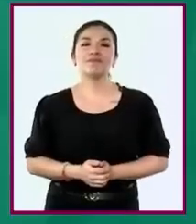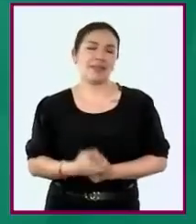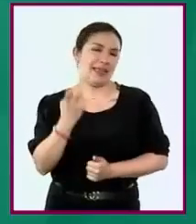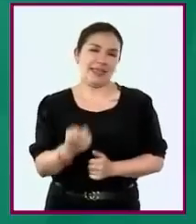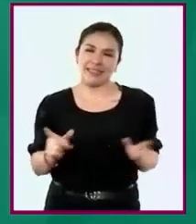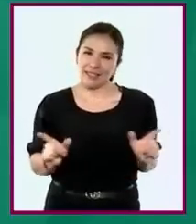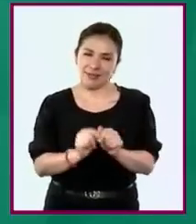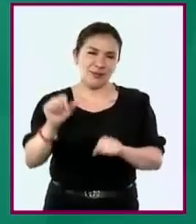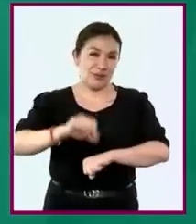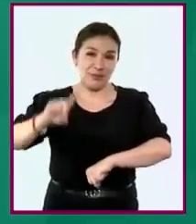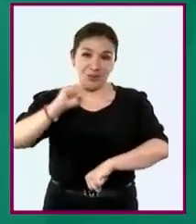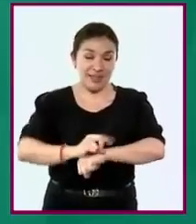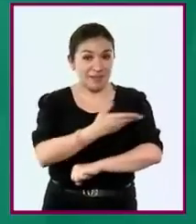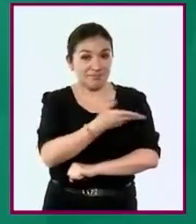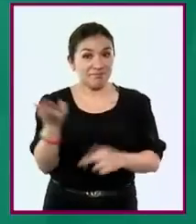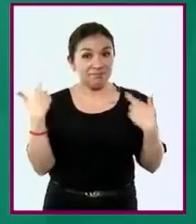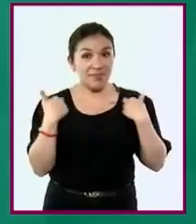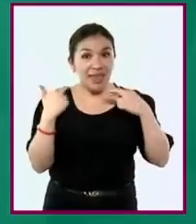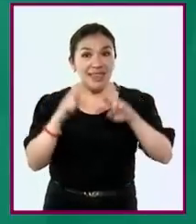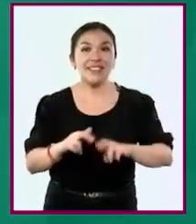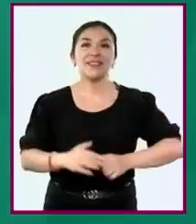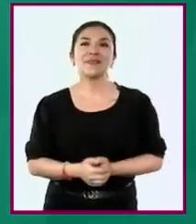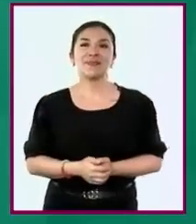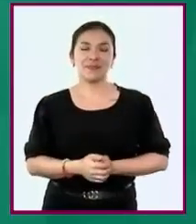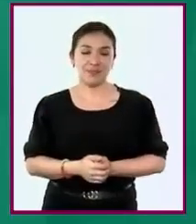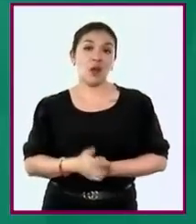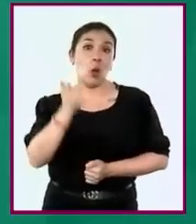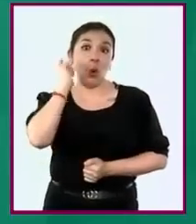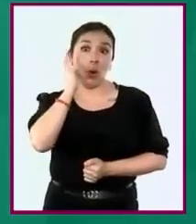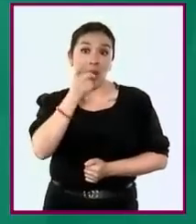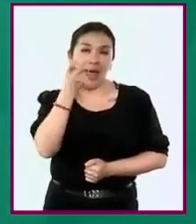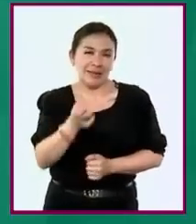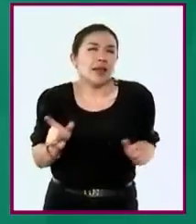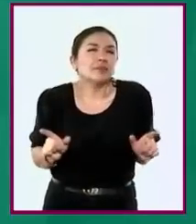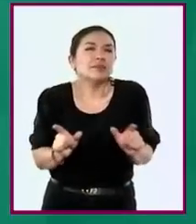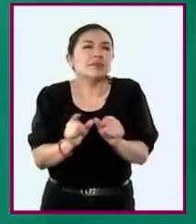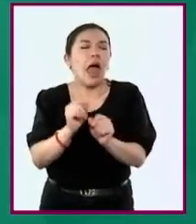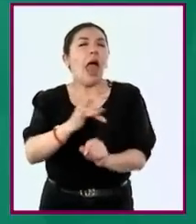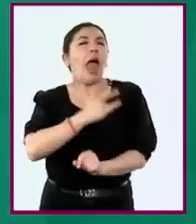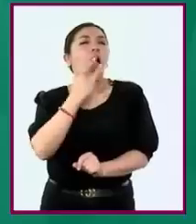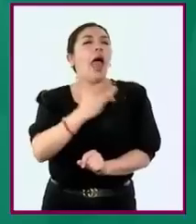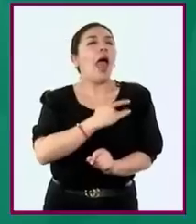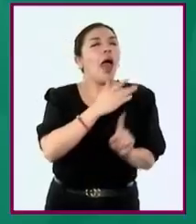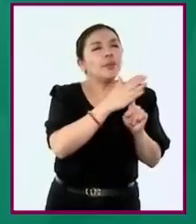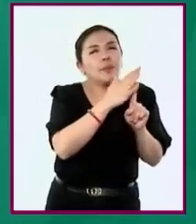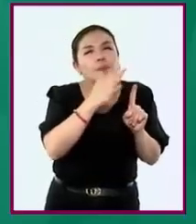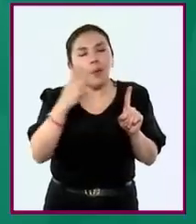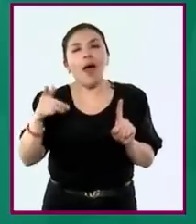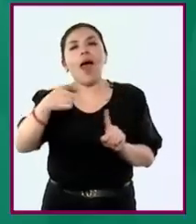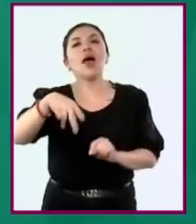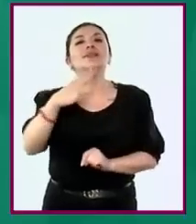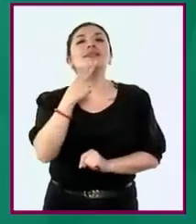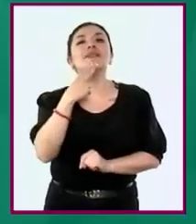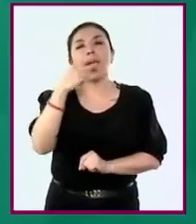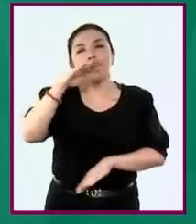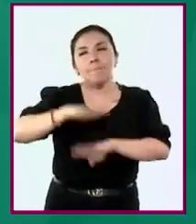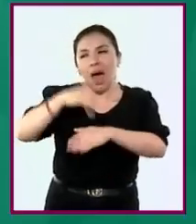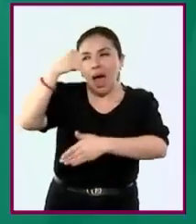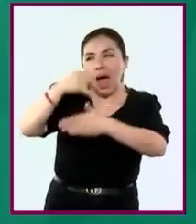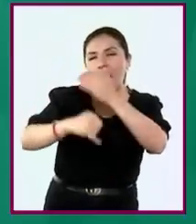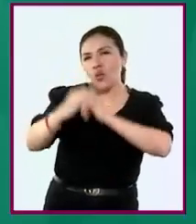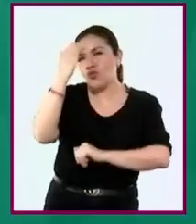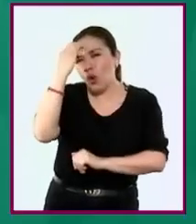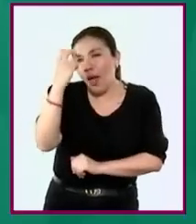Esto es todo por el momento, maestras y maestros. Espero que este breve recorrido les sea de utilidad para